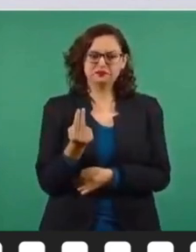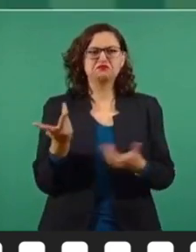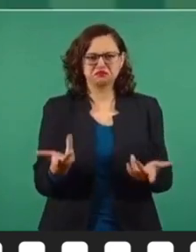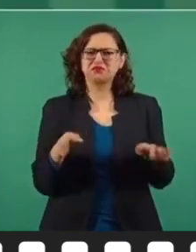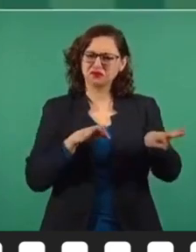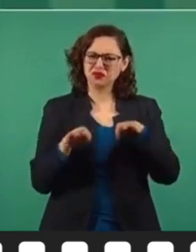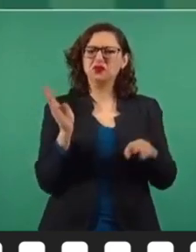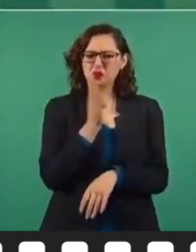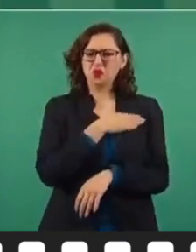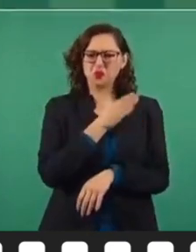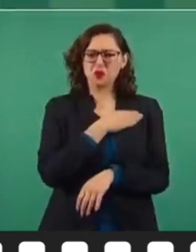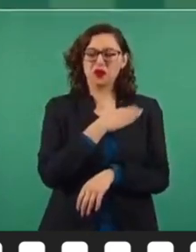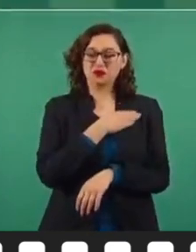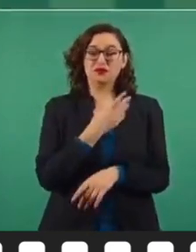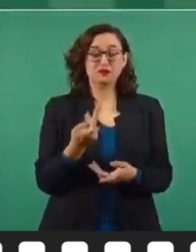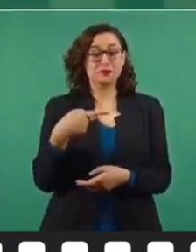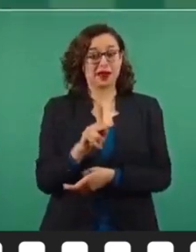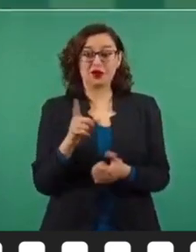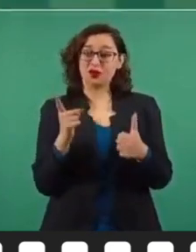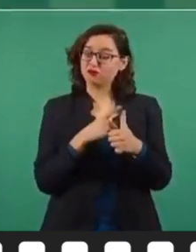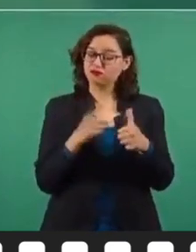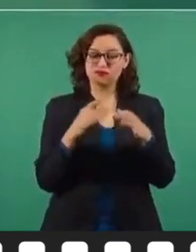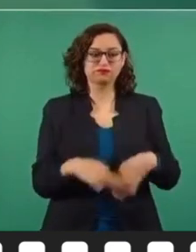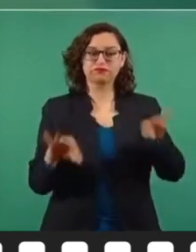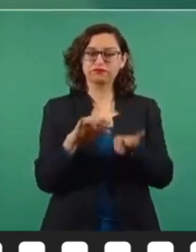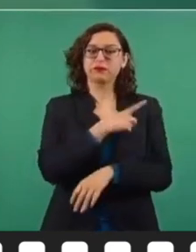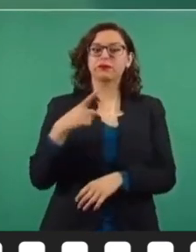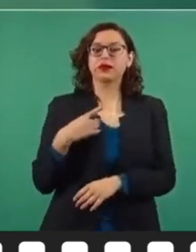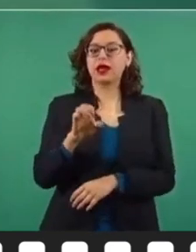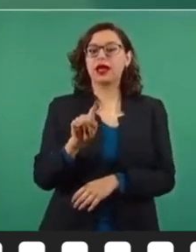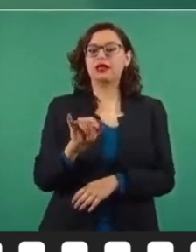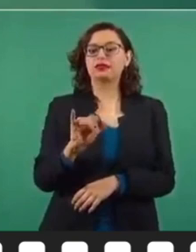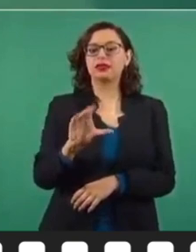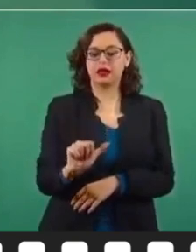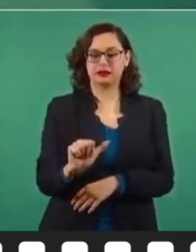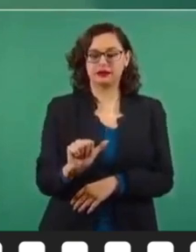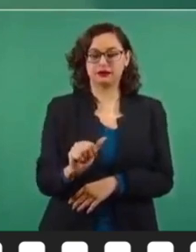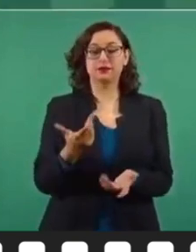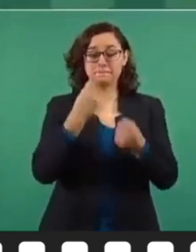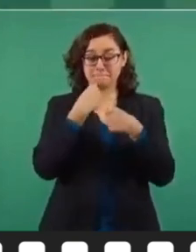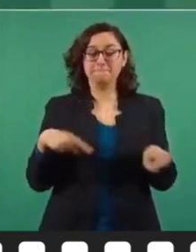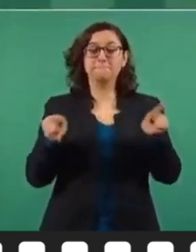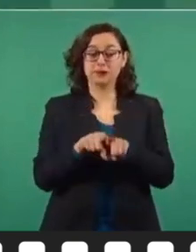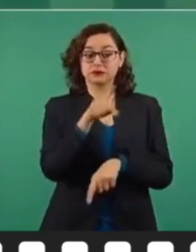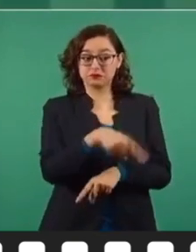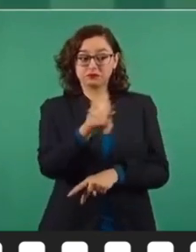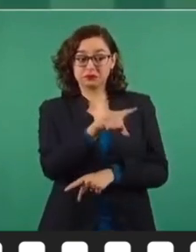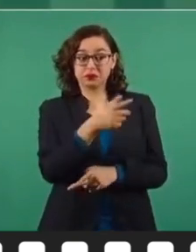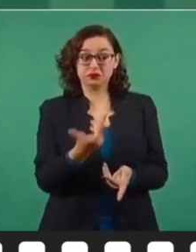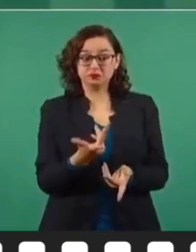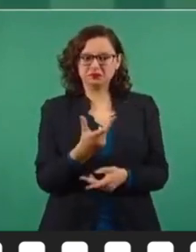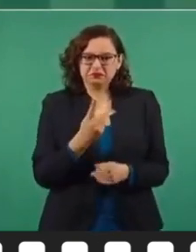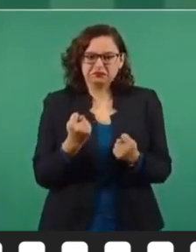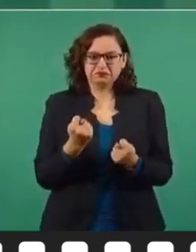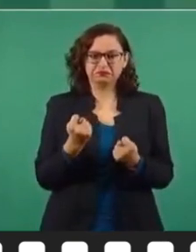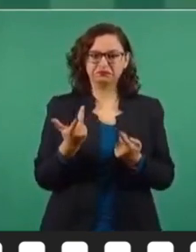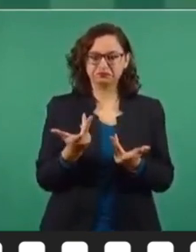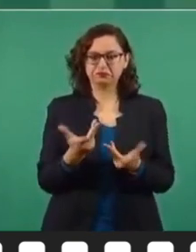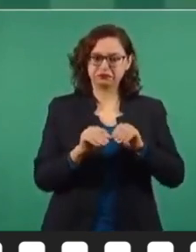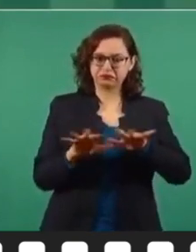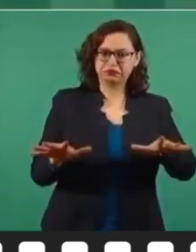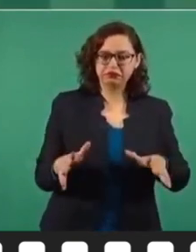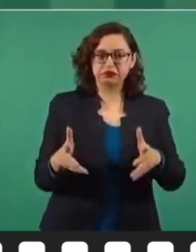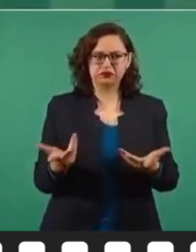oficio del periodismo sea un imperativo ético, además que se asuma la responsabilidad de que se le debe